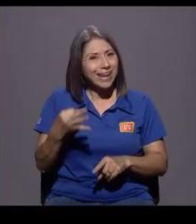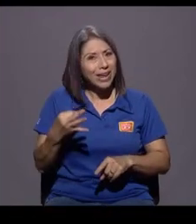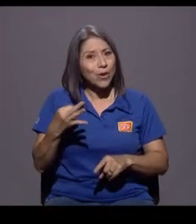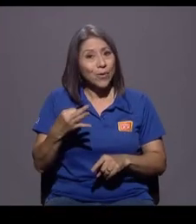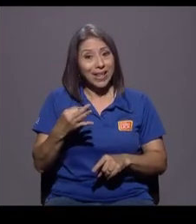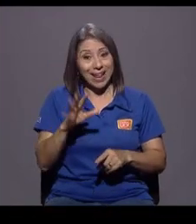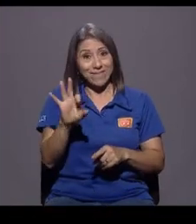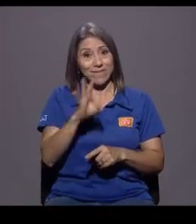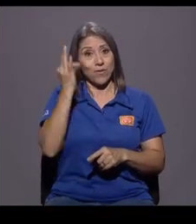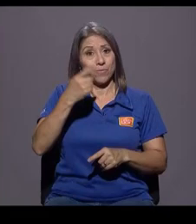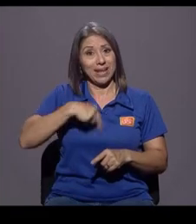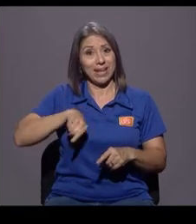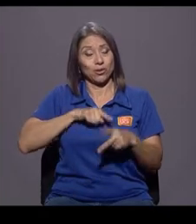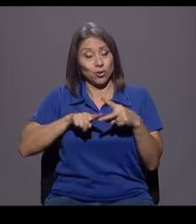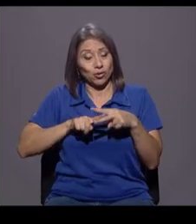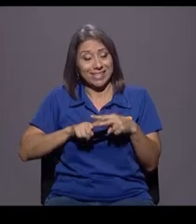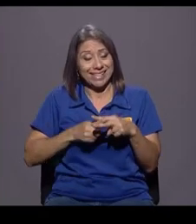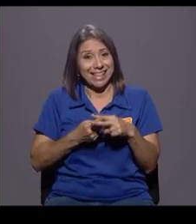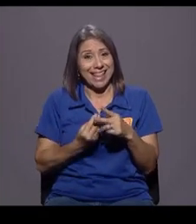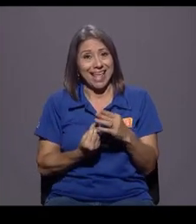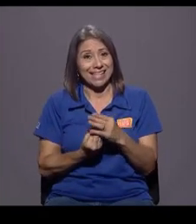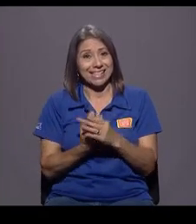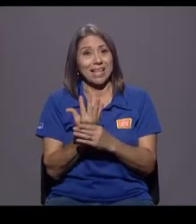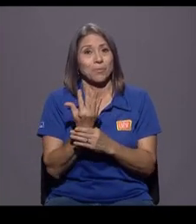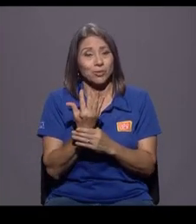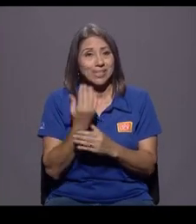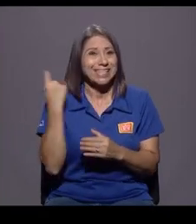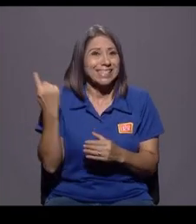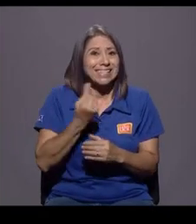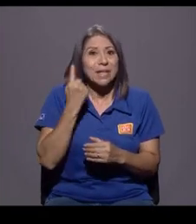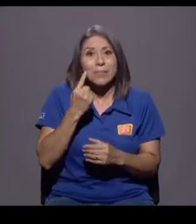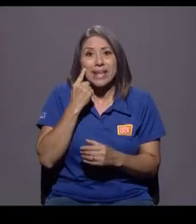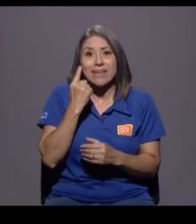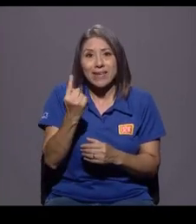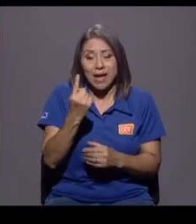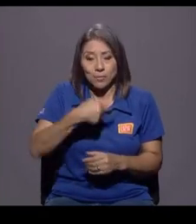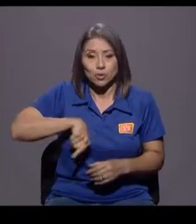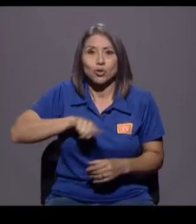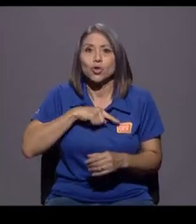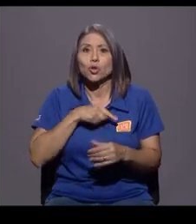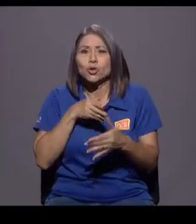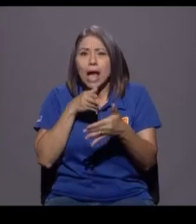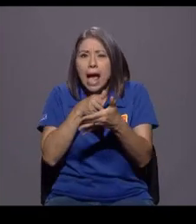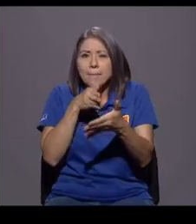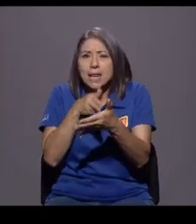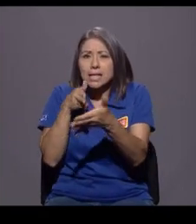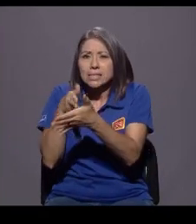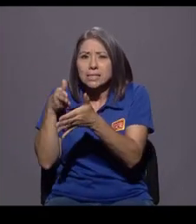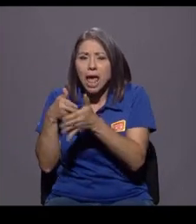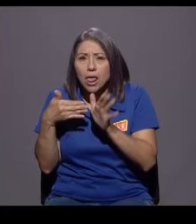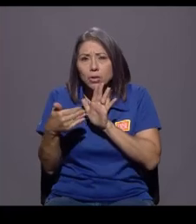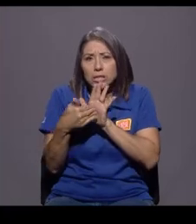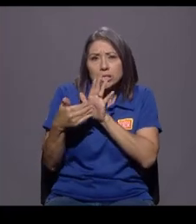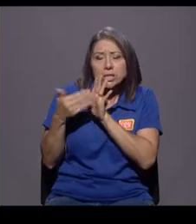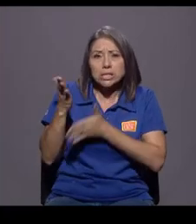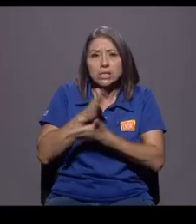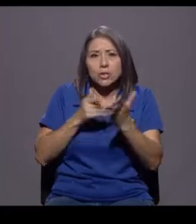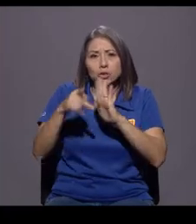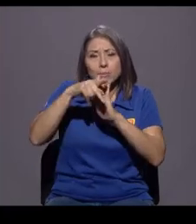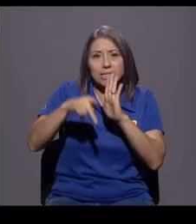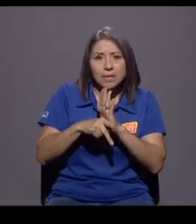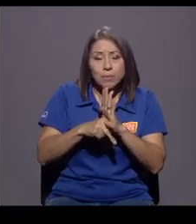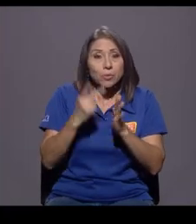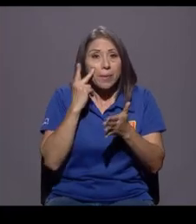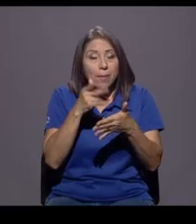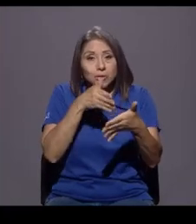nacemos, ¿verdad? Creo que en el momento, siempre que veamos amenazados ciertos principios, siempre que veamos amenazados los derechos